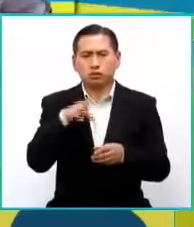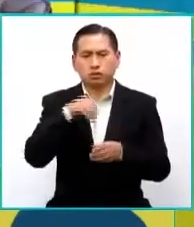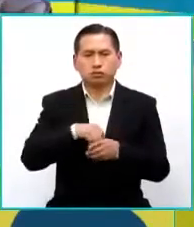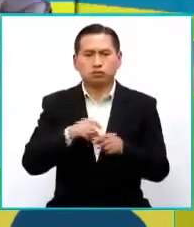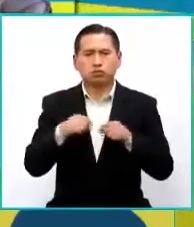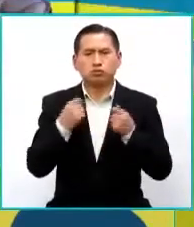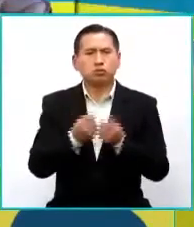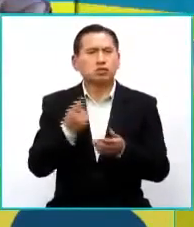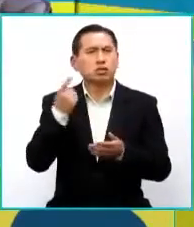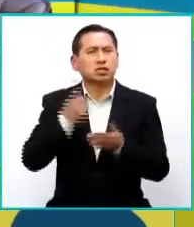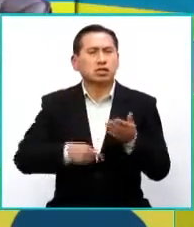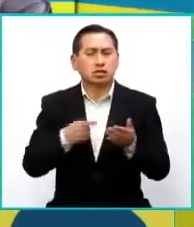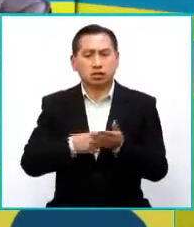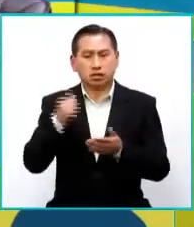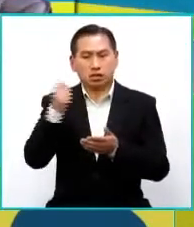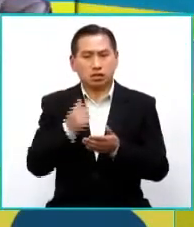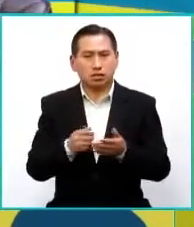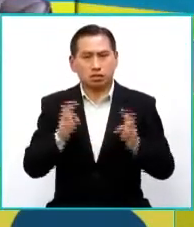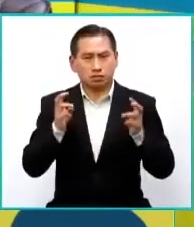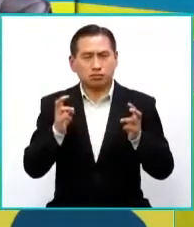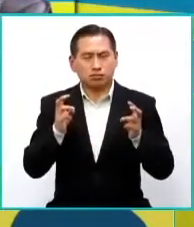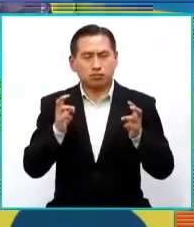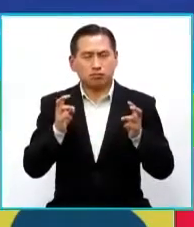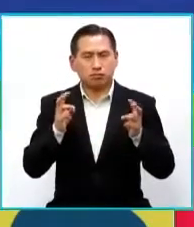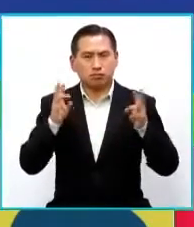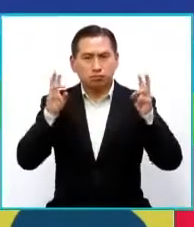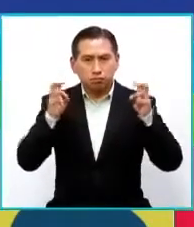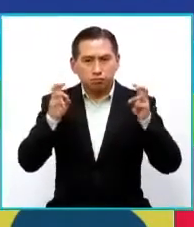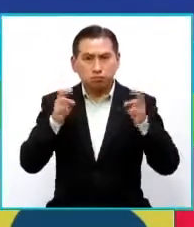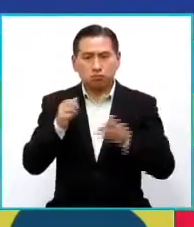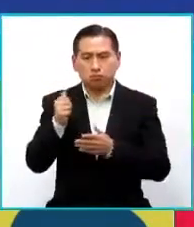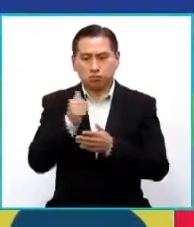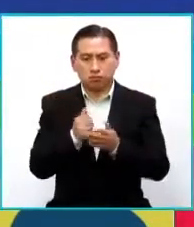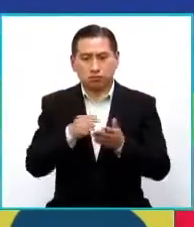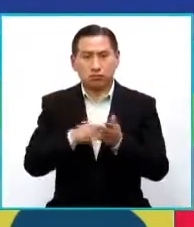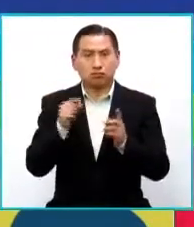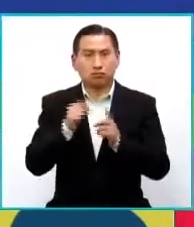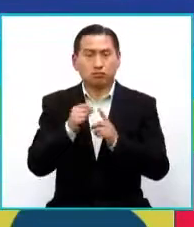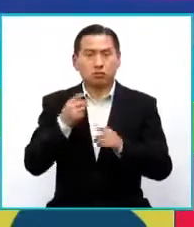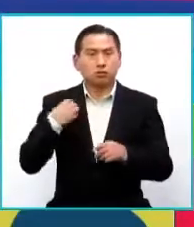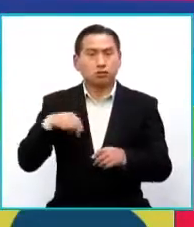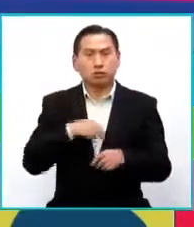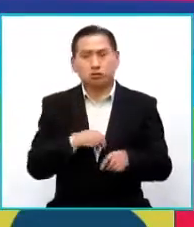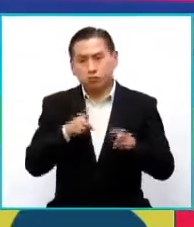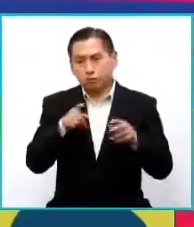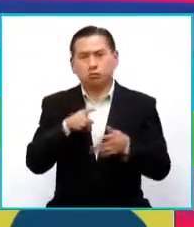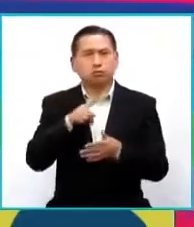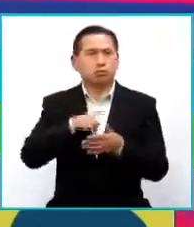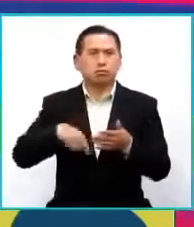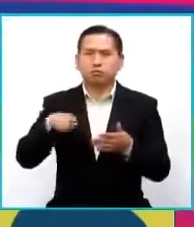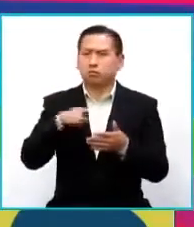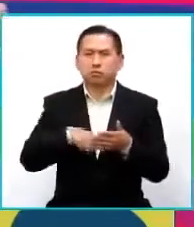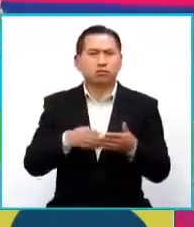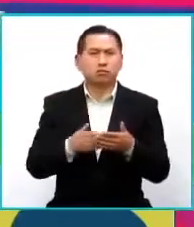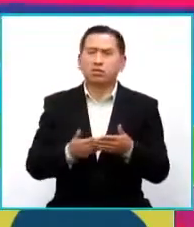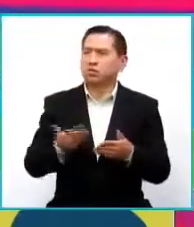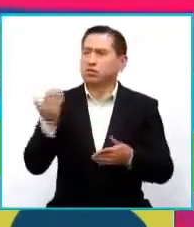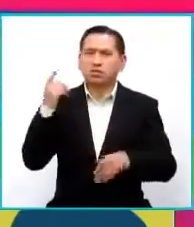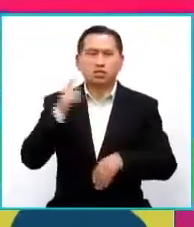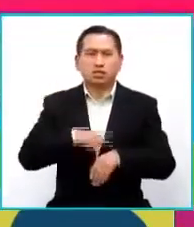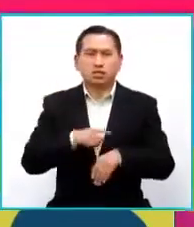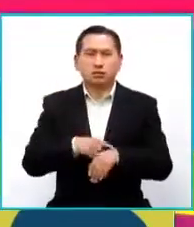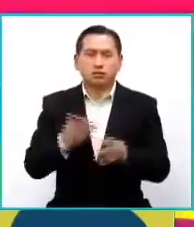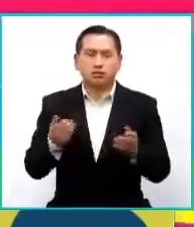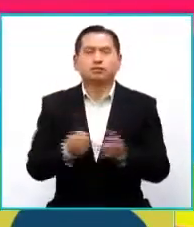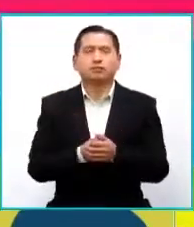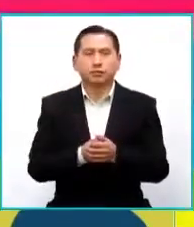elencos artísticos, entre comillas. Porque la palabra artista para nosotros también ha sido bien cuestionada desde hace mucho tiempo atrás,